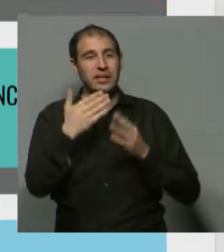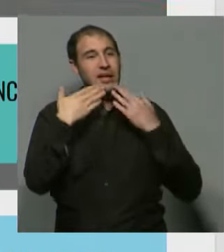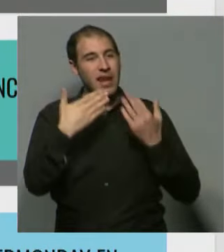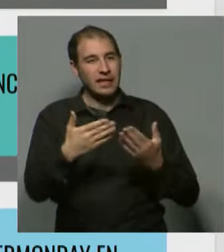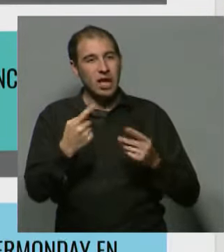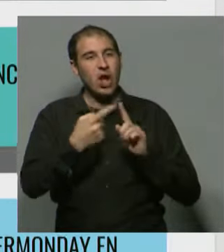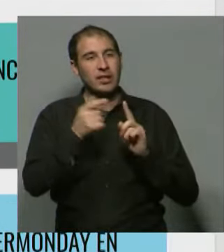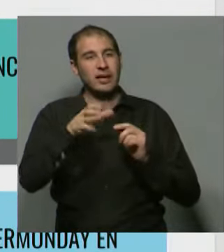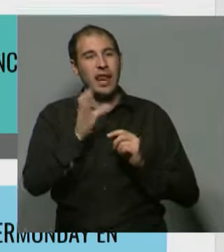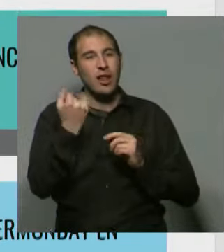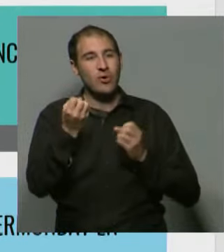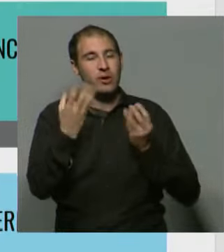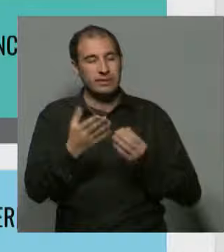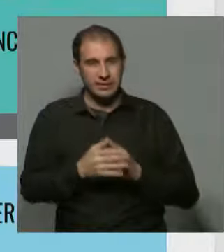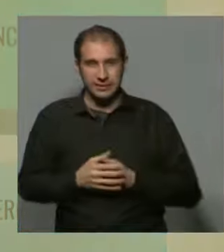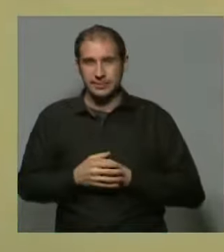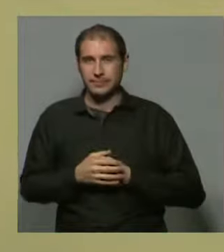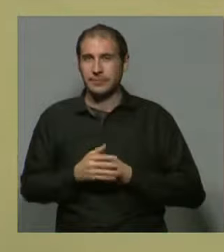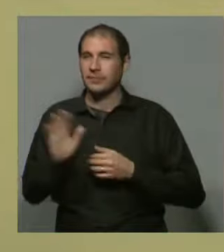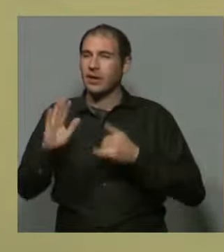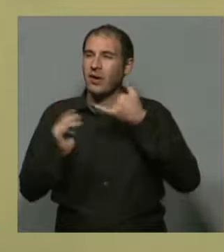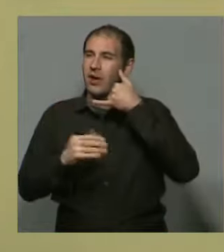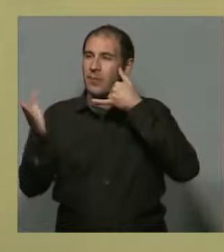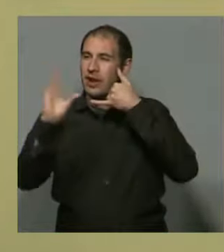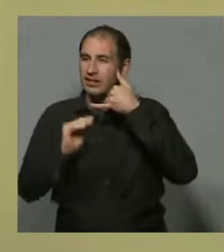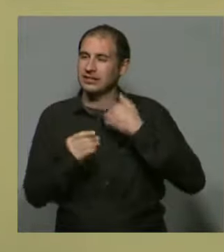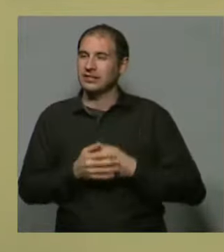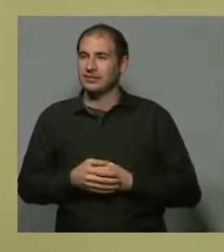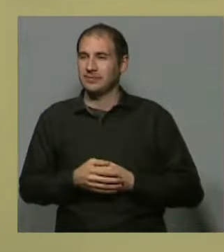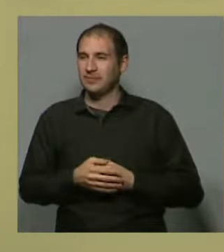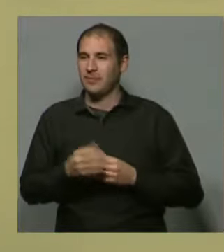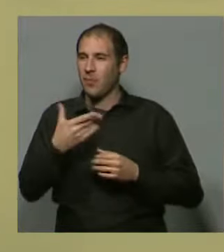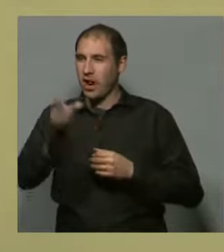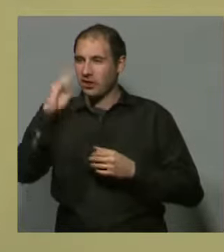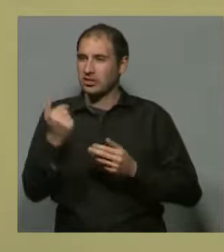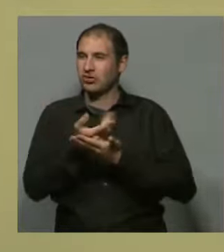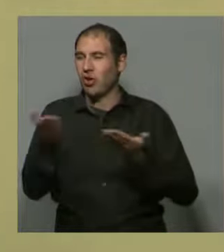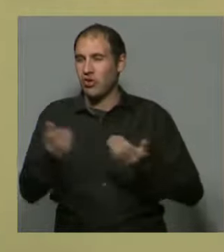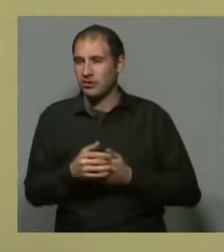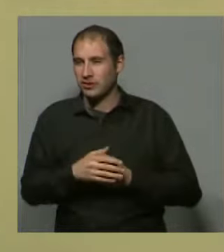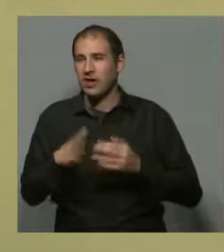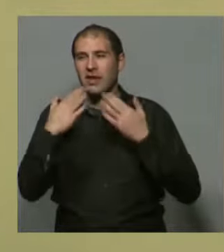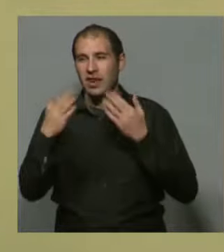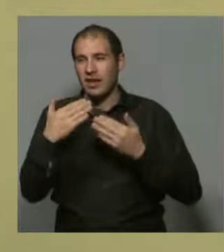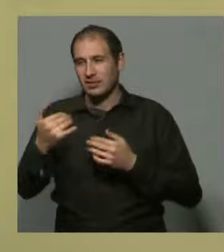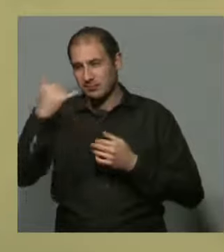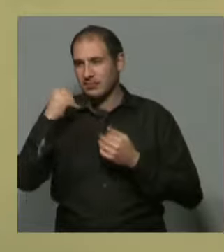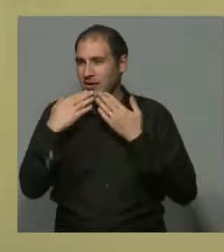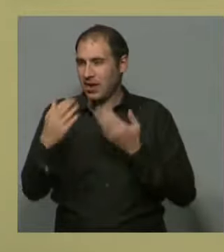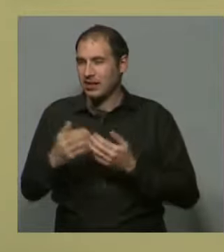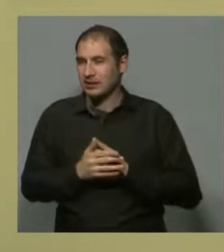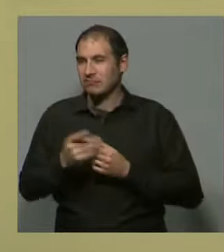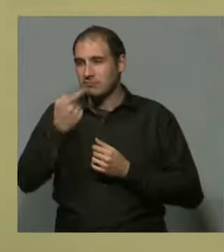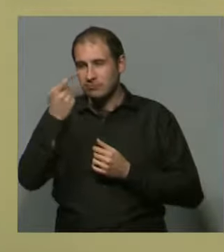el contacto con Señalú. ¿Cómo estás Marcelo? Hola, buenas noches Virginia, buenas noches a la audiencia y muchas gracias por llamarme e